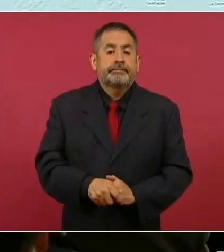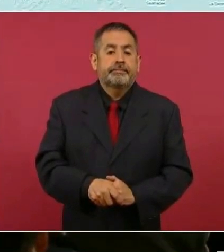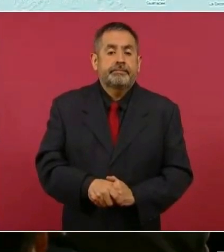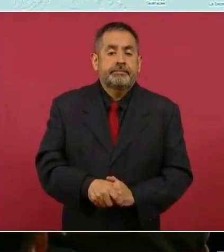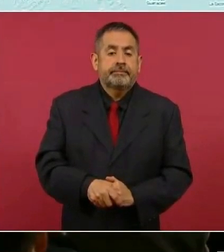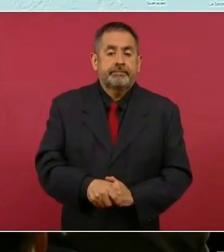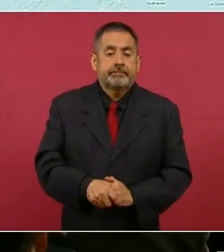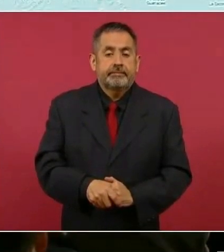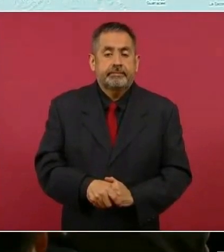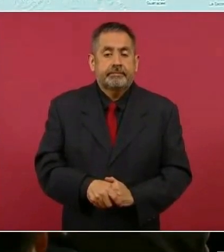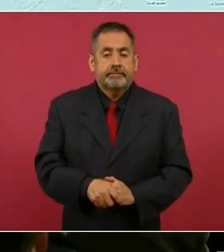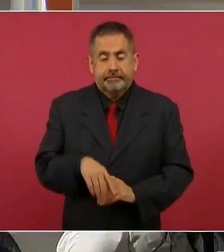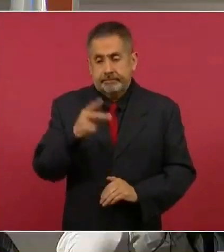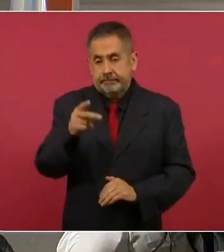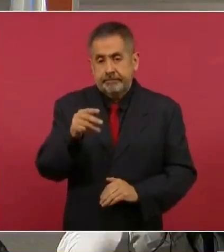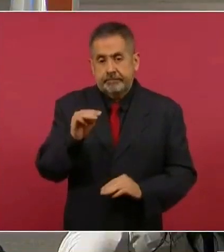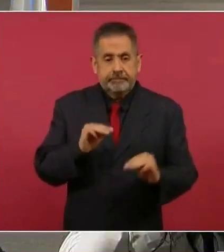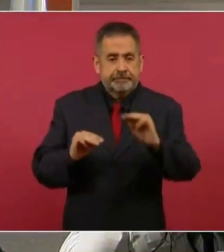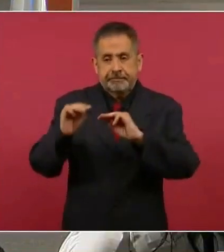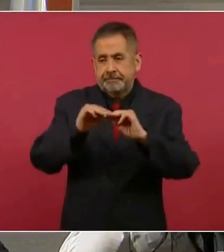Sí, esa es la sierra.